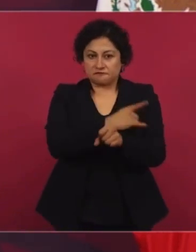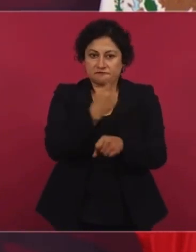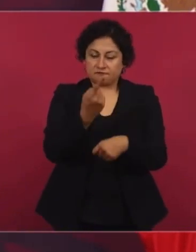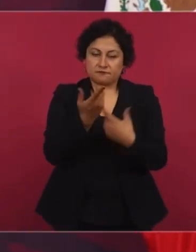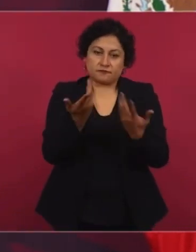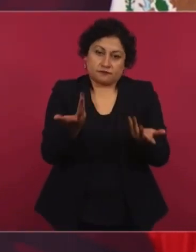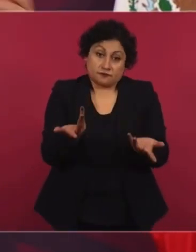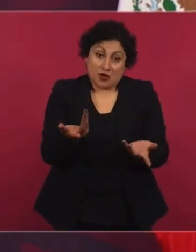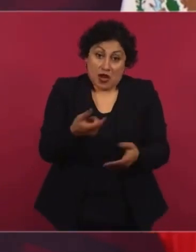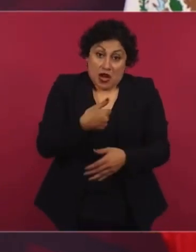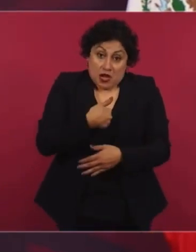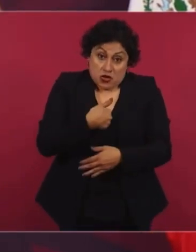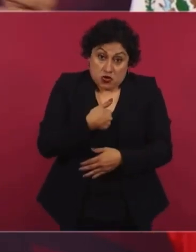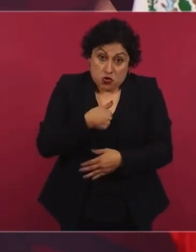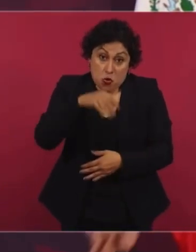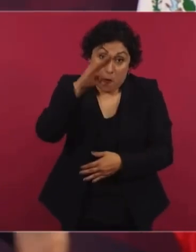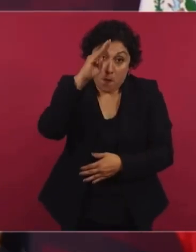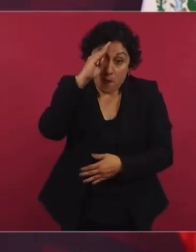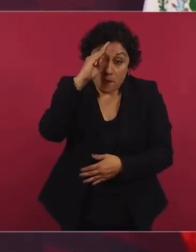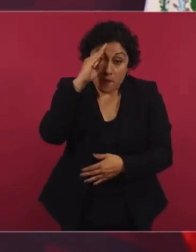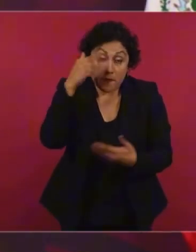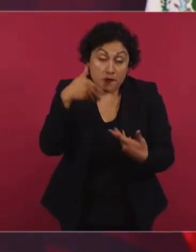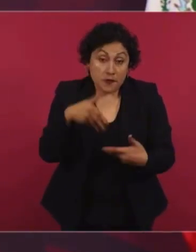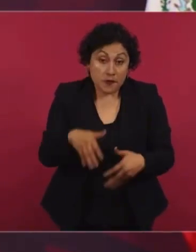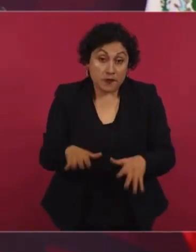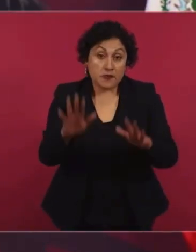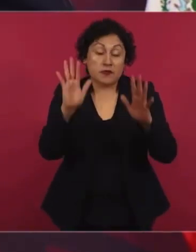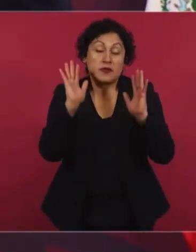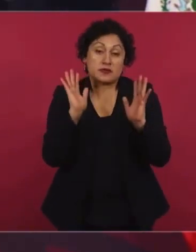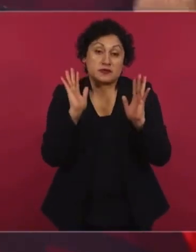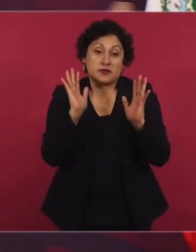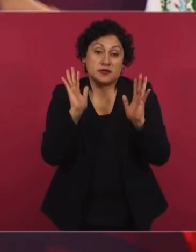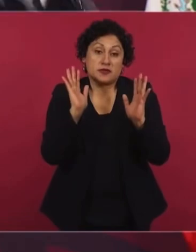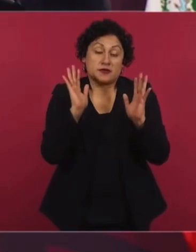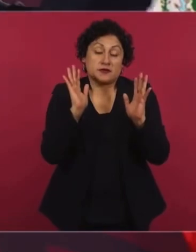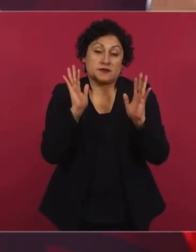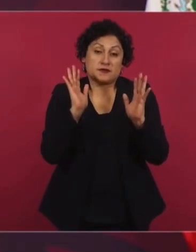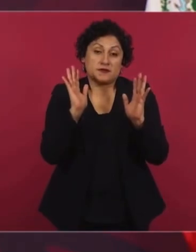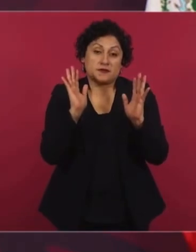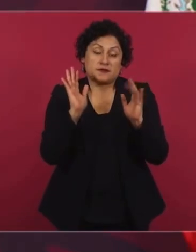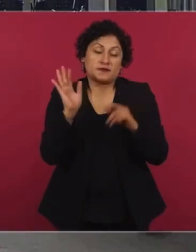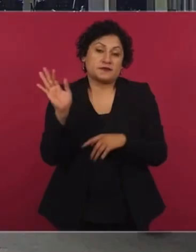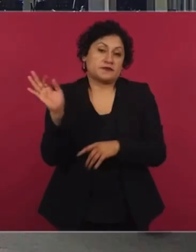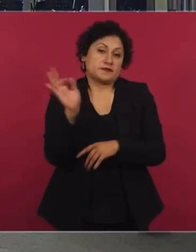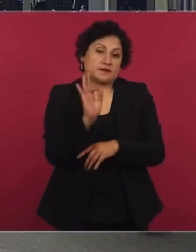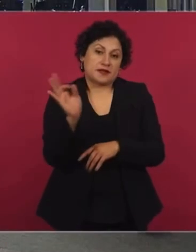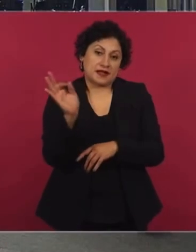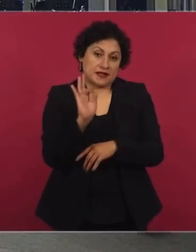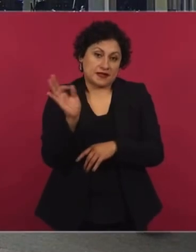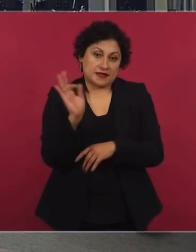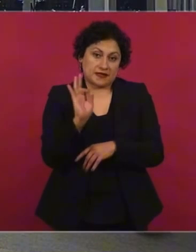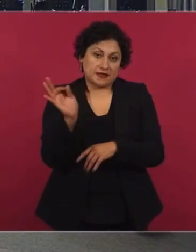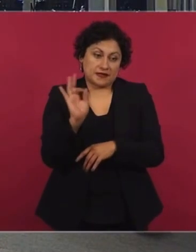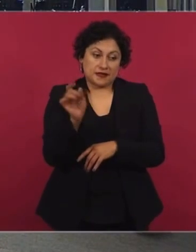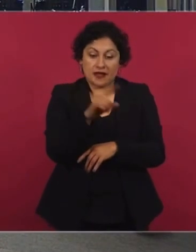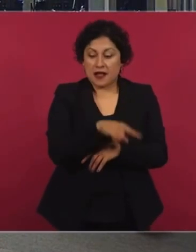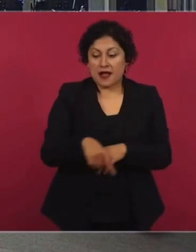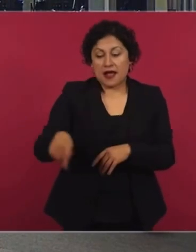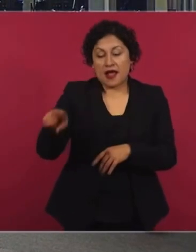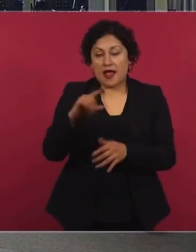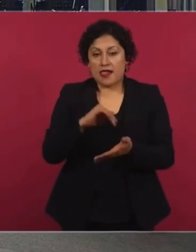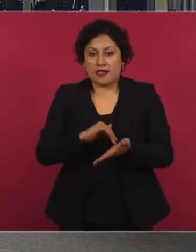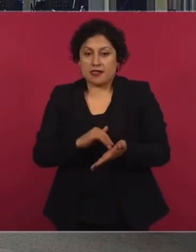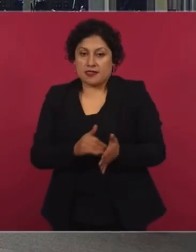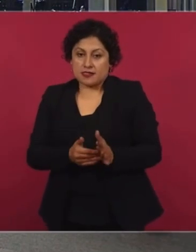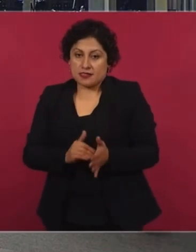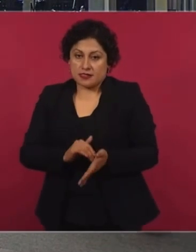de que pueden estar apostando, porque también ya este asunto